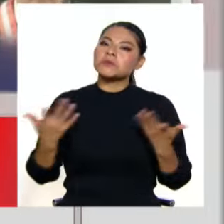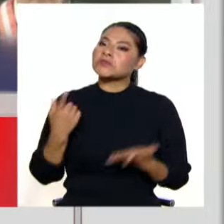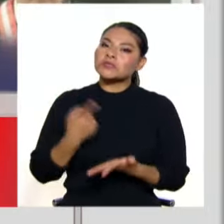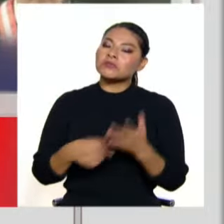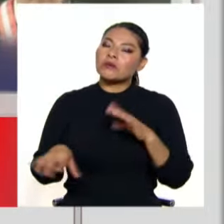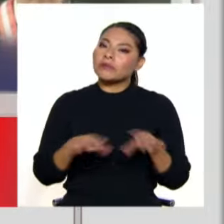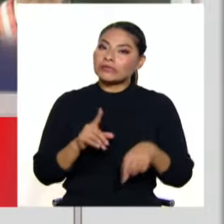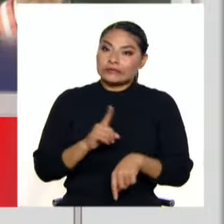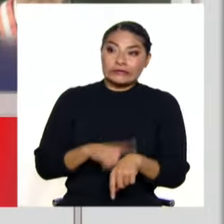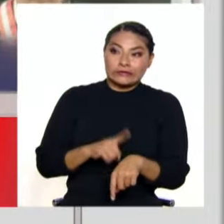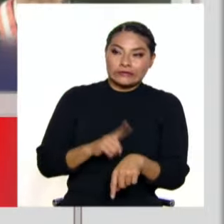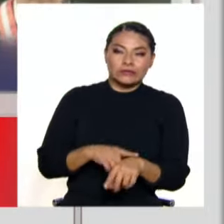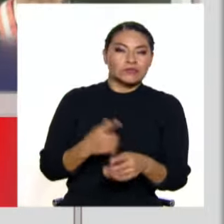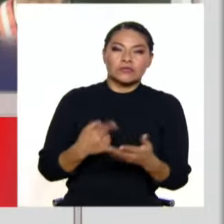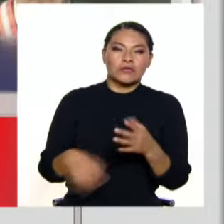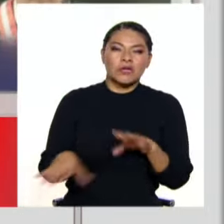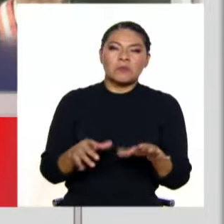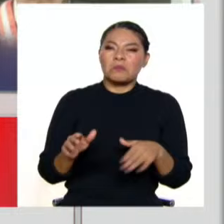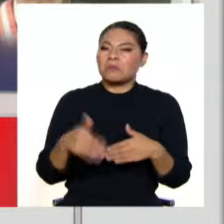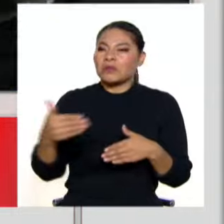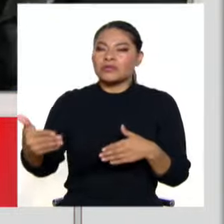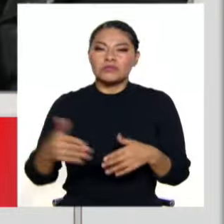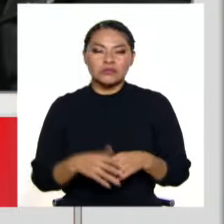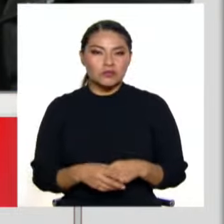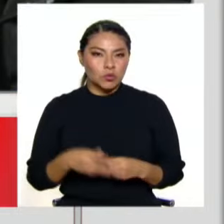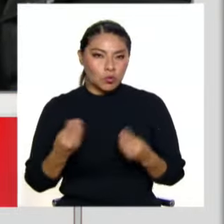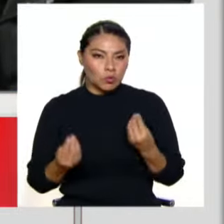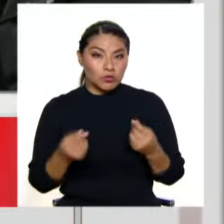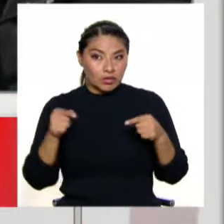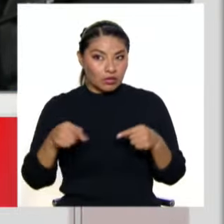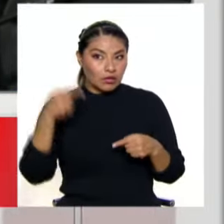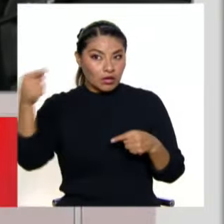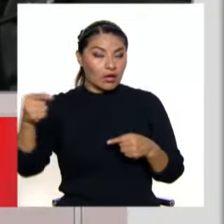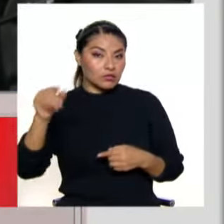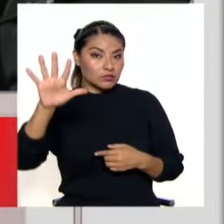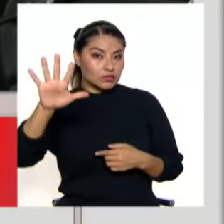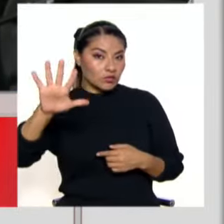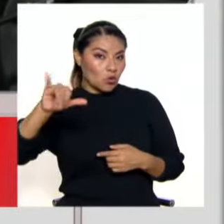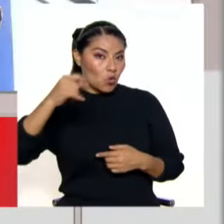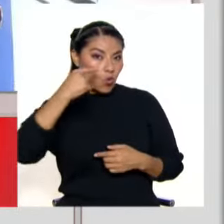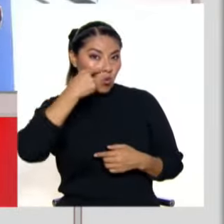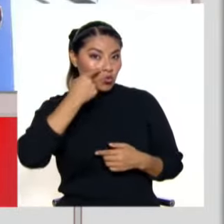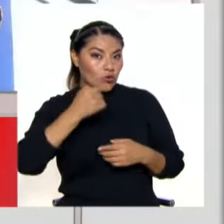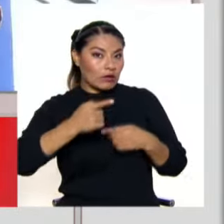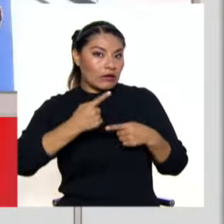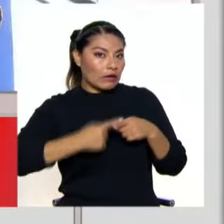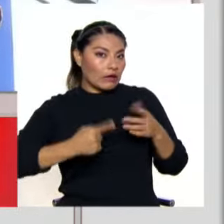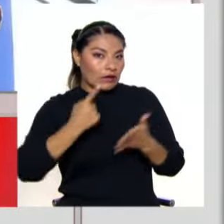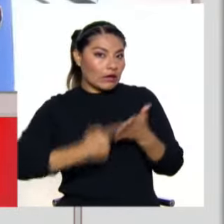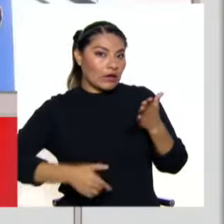brevemente? Porque el tiempo nos gana. ¿De aquí al 5 de junio algo tiene que pasar?